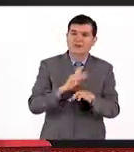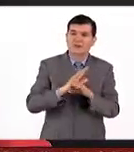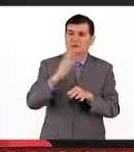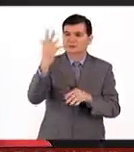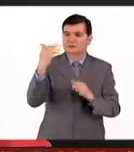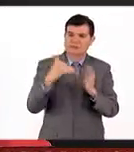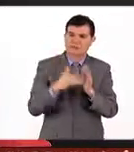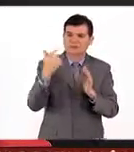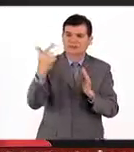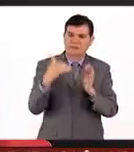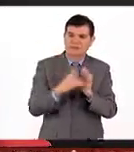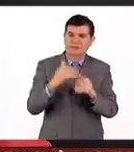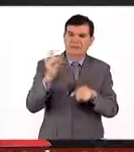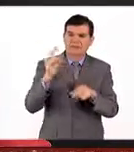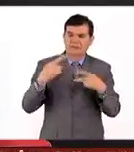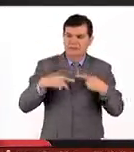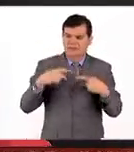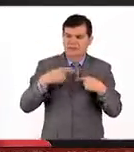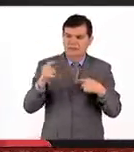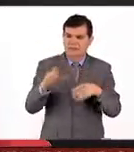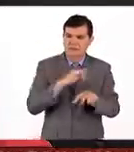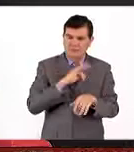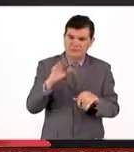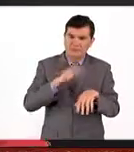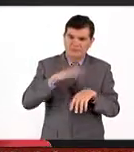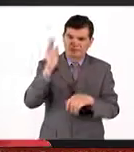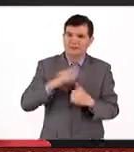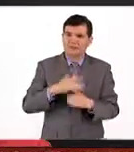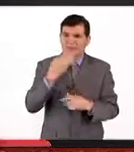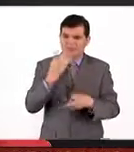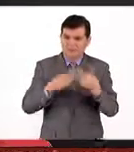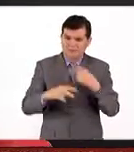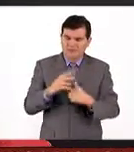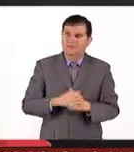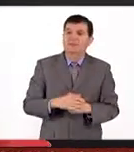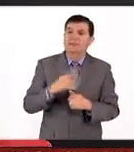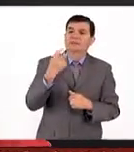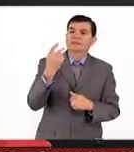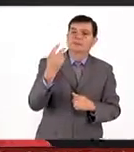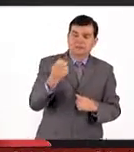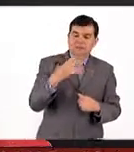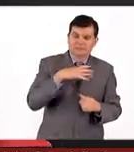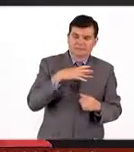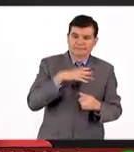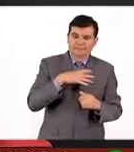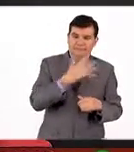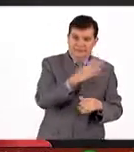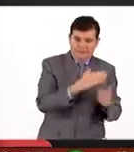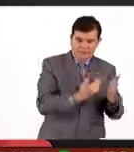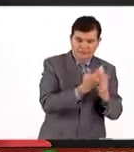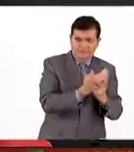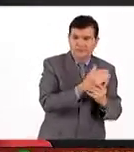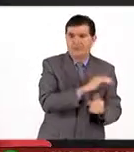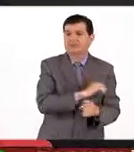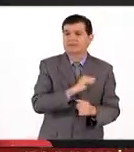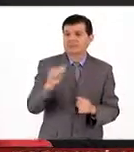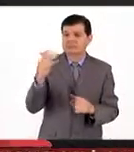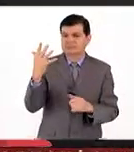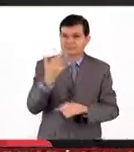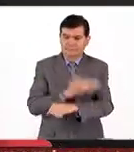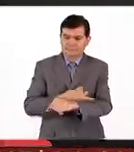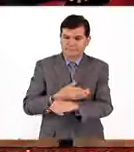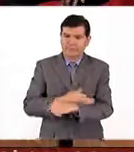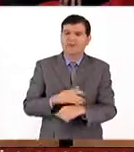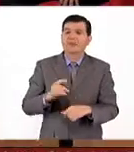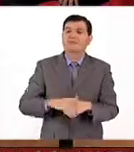5 mil o 7 mil personas entre este ratito y si se puede más, muy bienvenidas. Estamos desde las 10 de la mañana. Desde las 10,